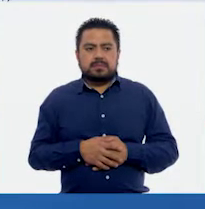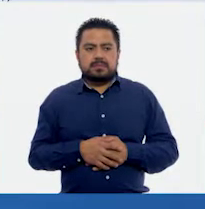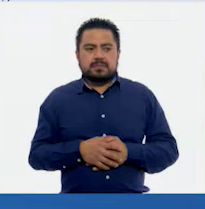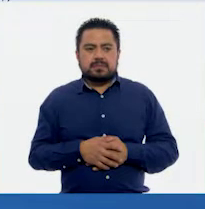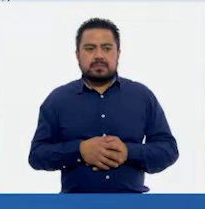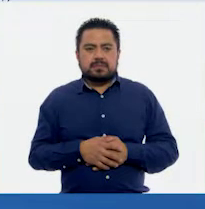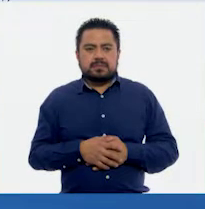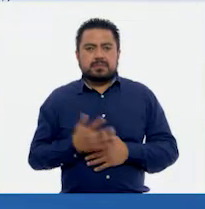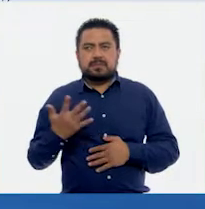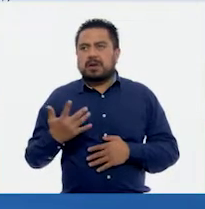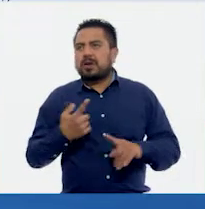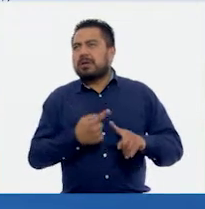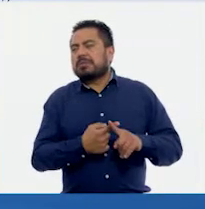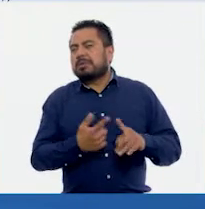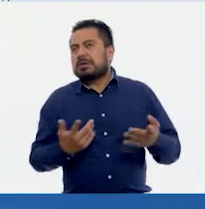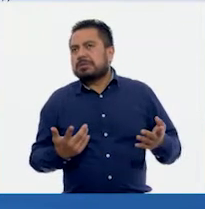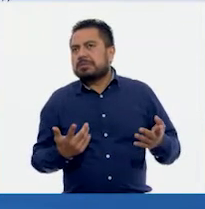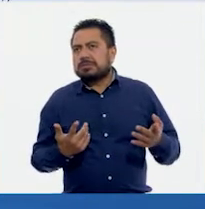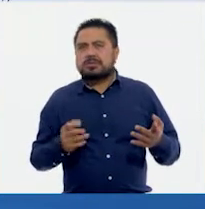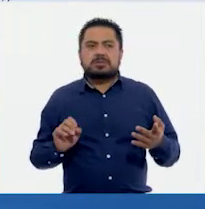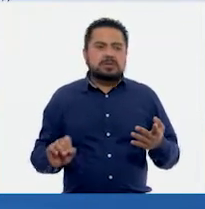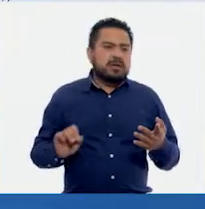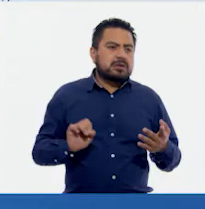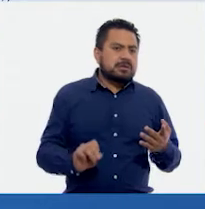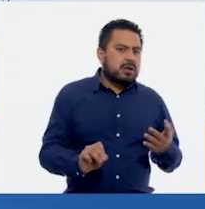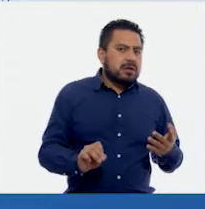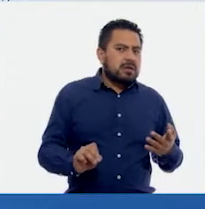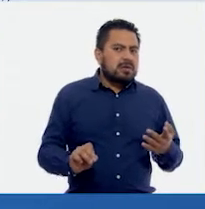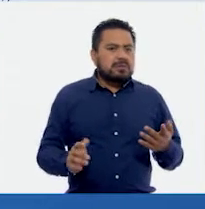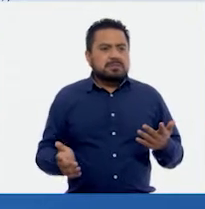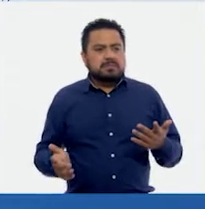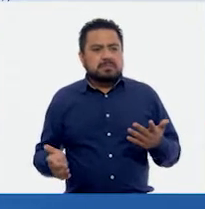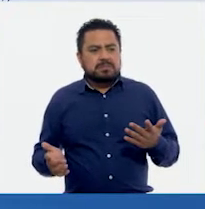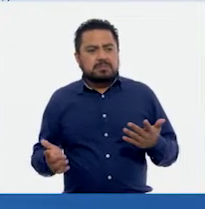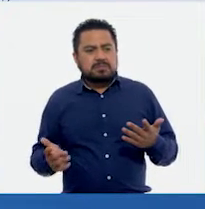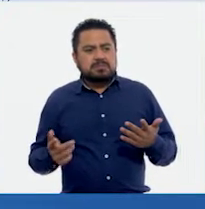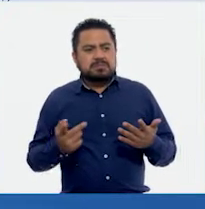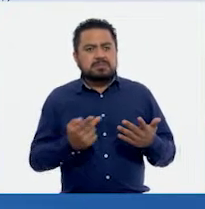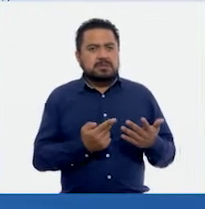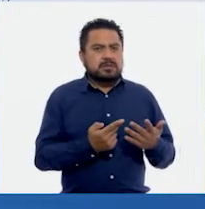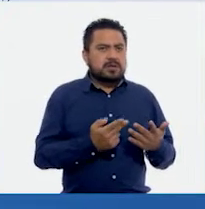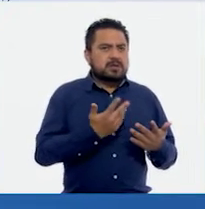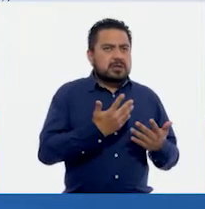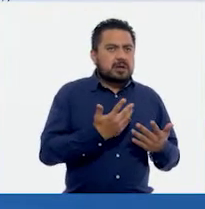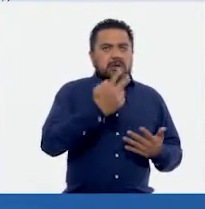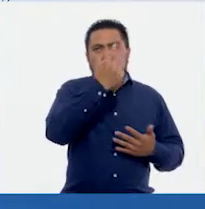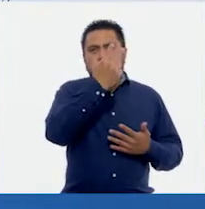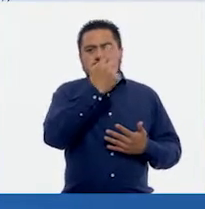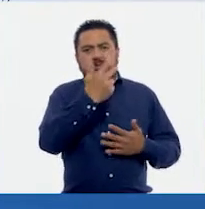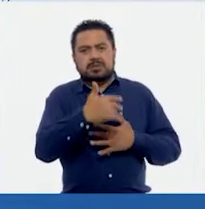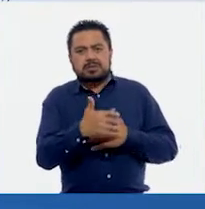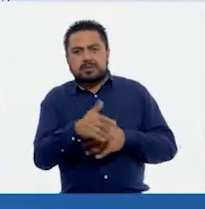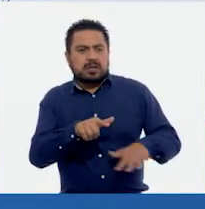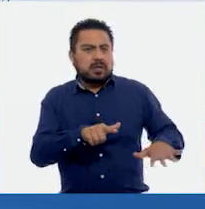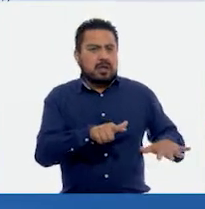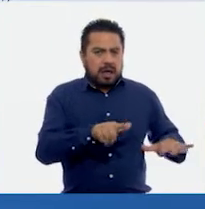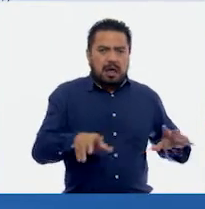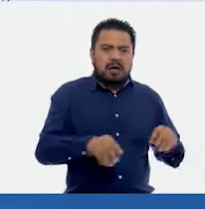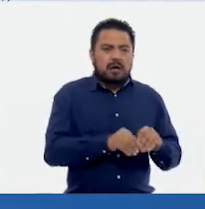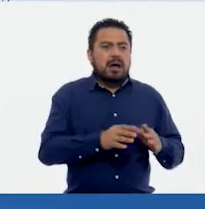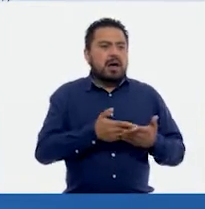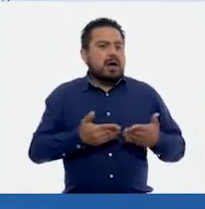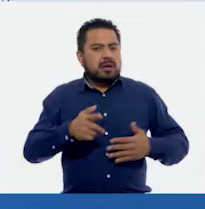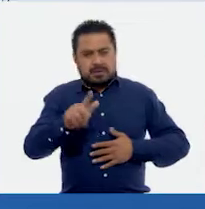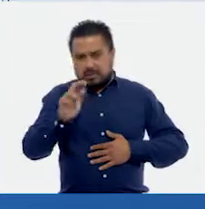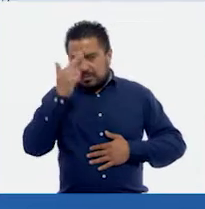Son 5 por 0, 0, 0, 25. Llevamos 2, 15, 17. Ahora,